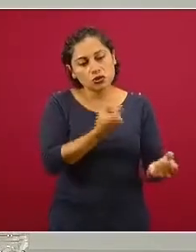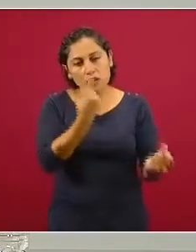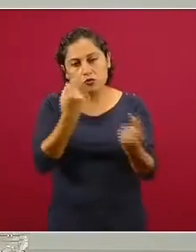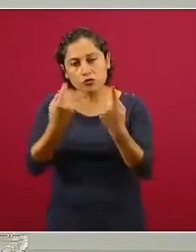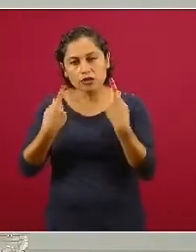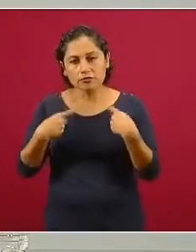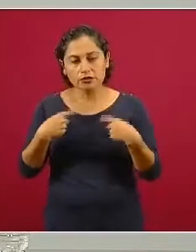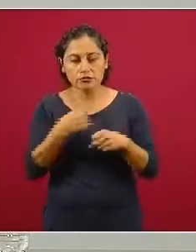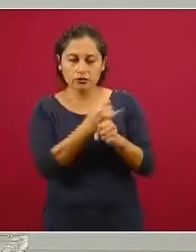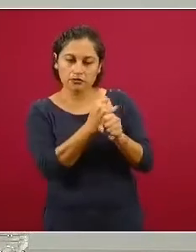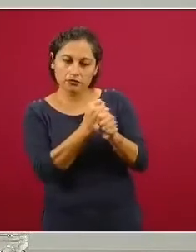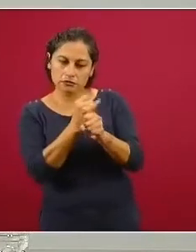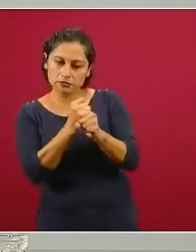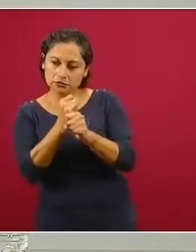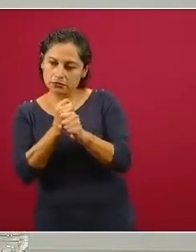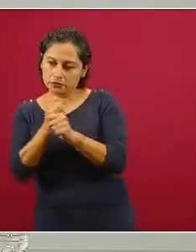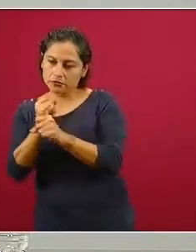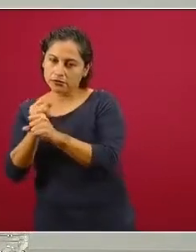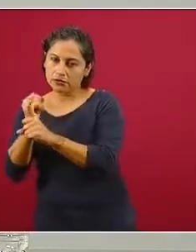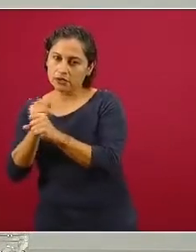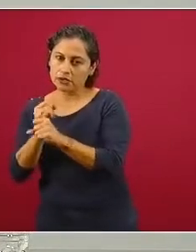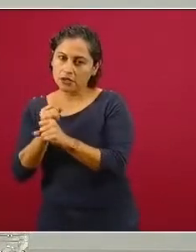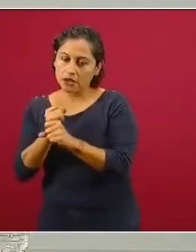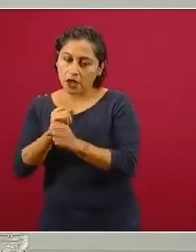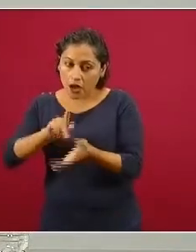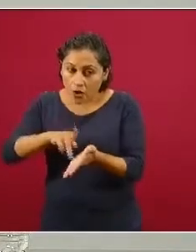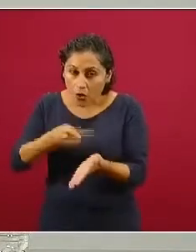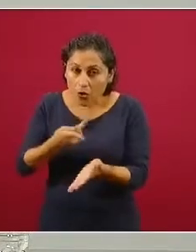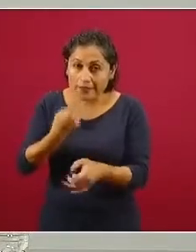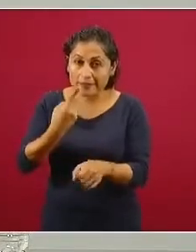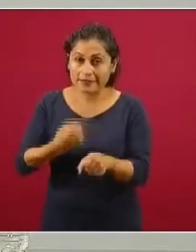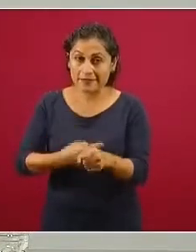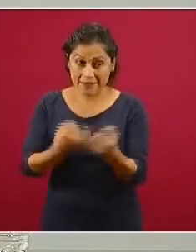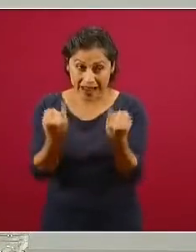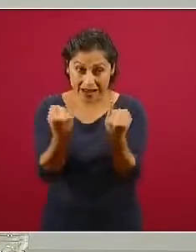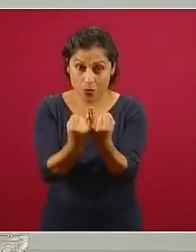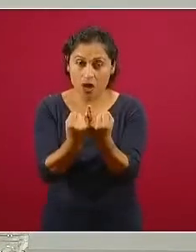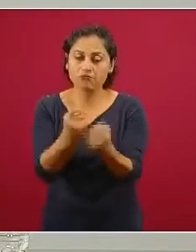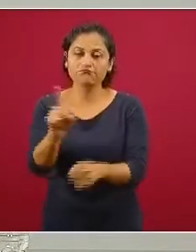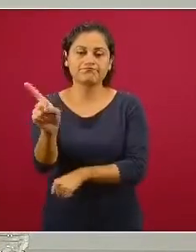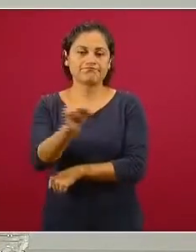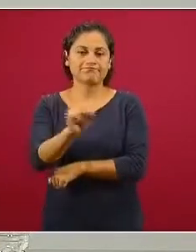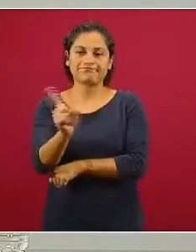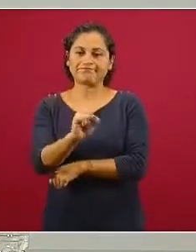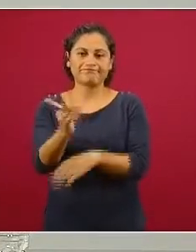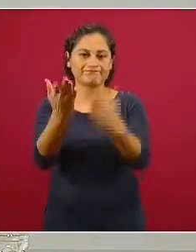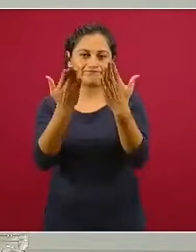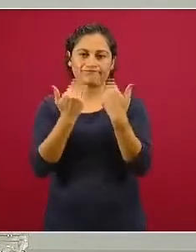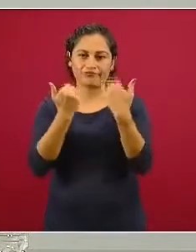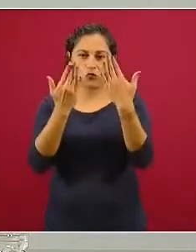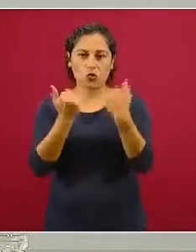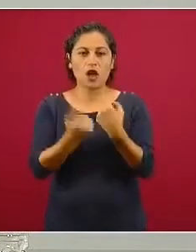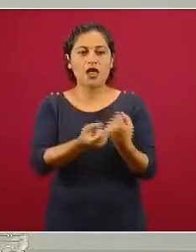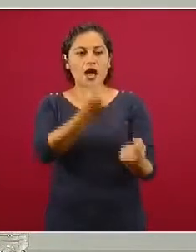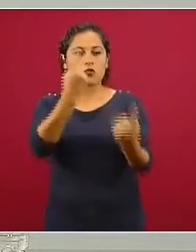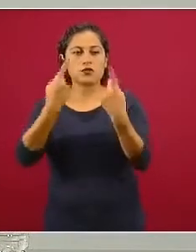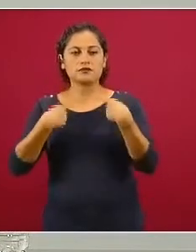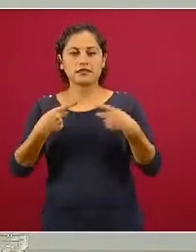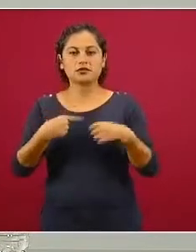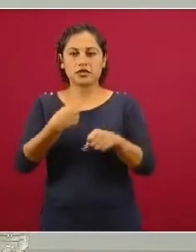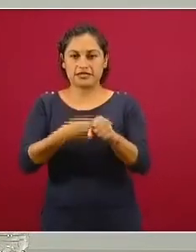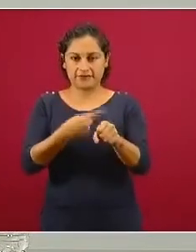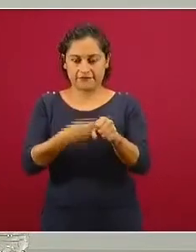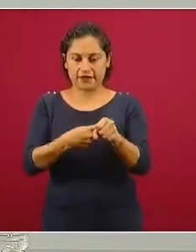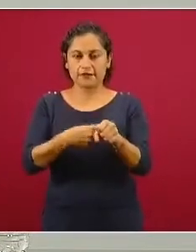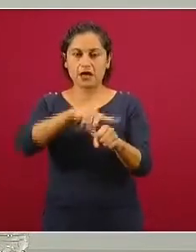un segundo episodio de enfermedad grave. Los casos que se han reportado son asintomáticos. Y el caso que